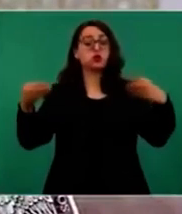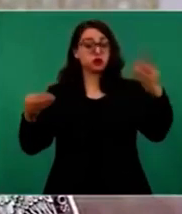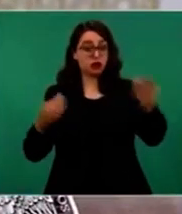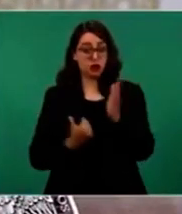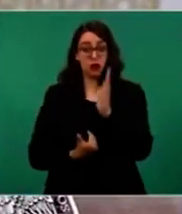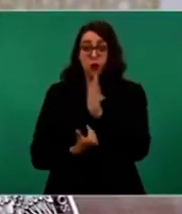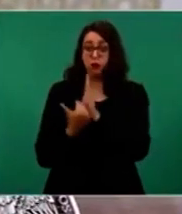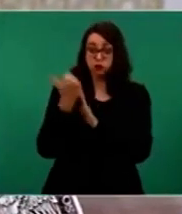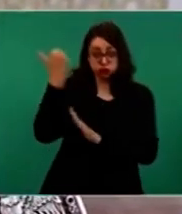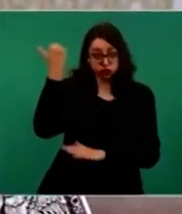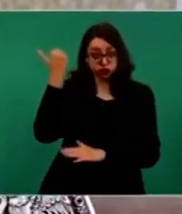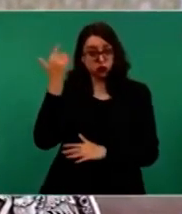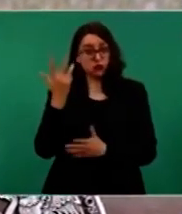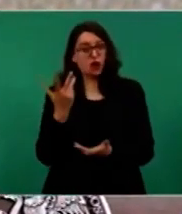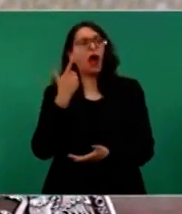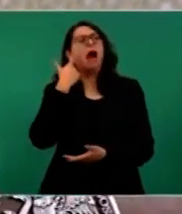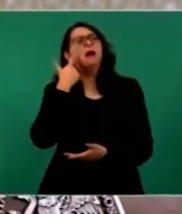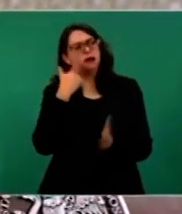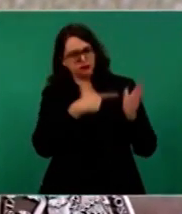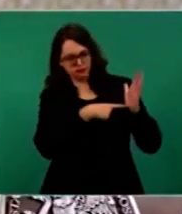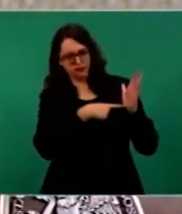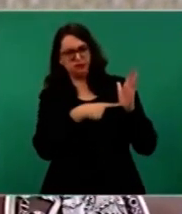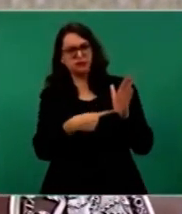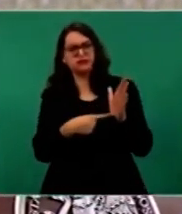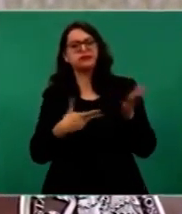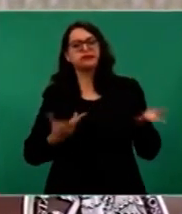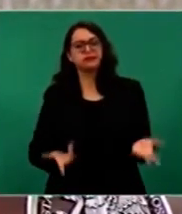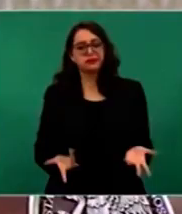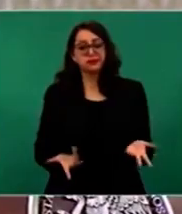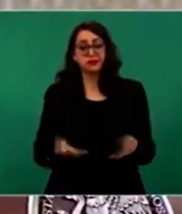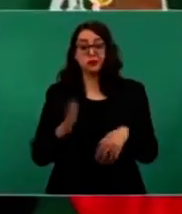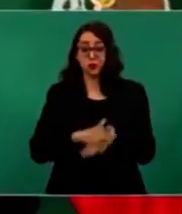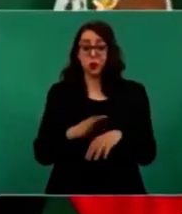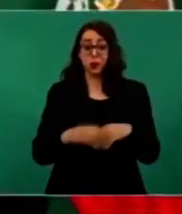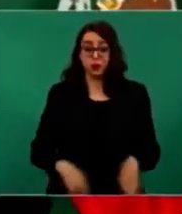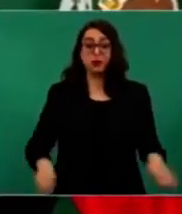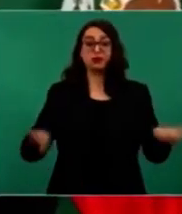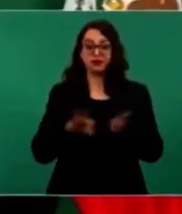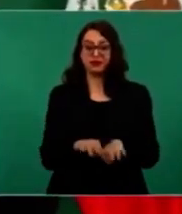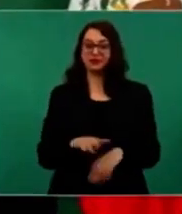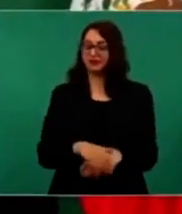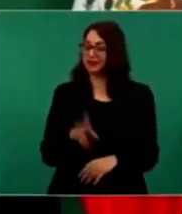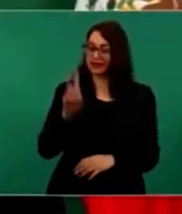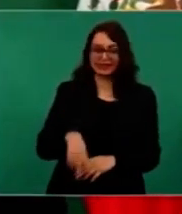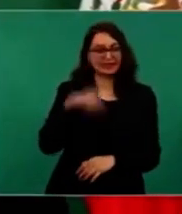subrayarlo porque nos costó trabajo